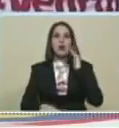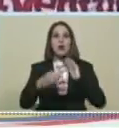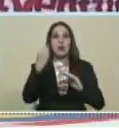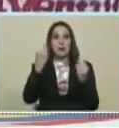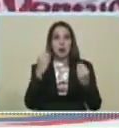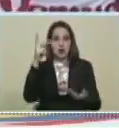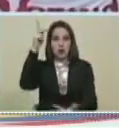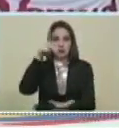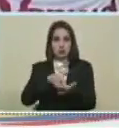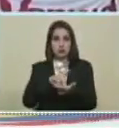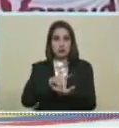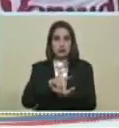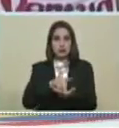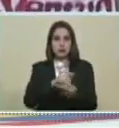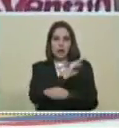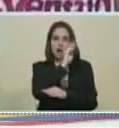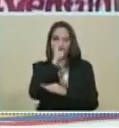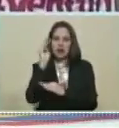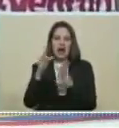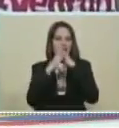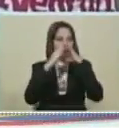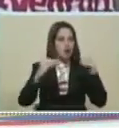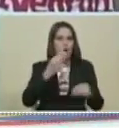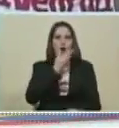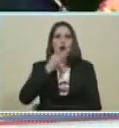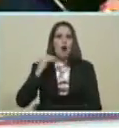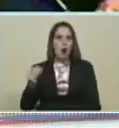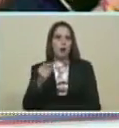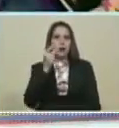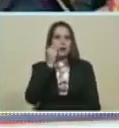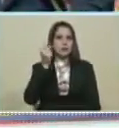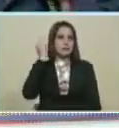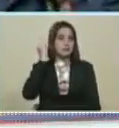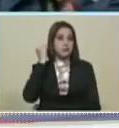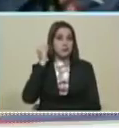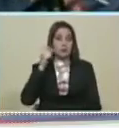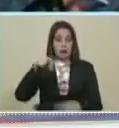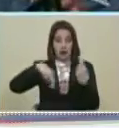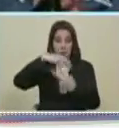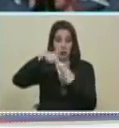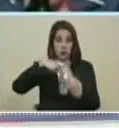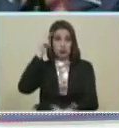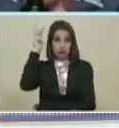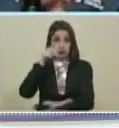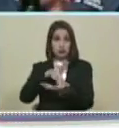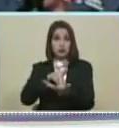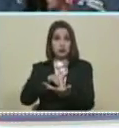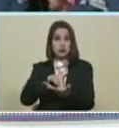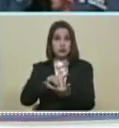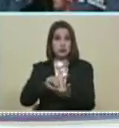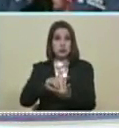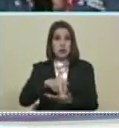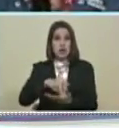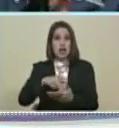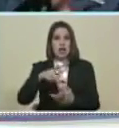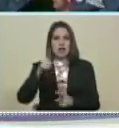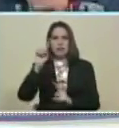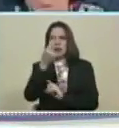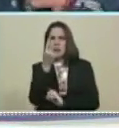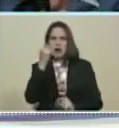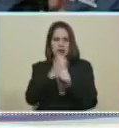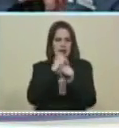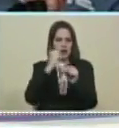Está aquí Para proteger A las jóvenes A los jóvenes Esta revolución Está aquí Para que Chamba Juvenil